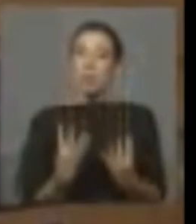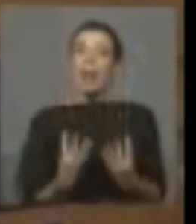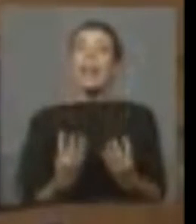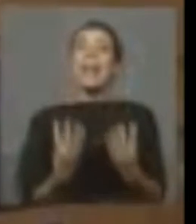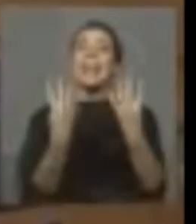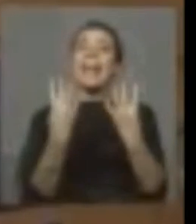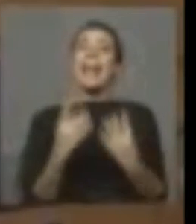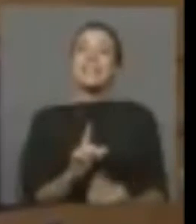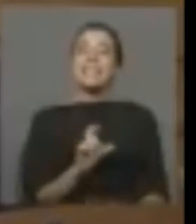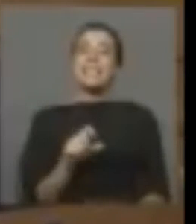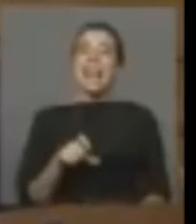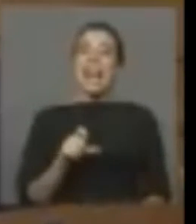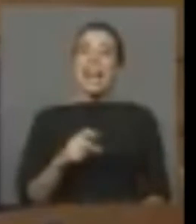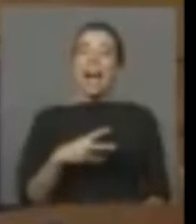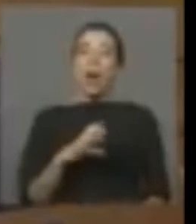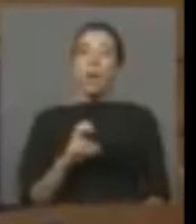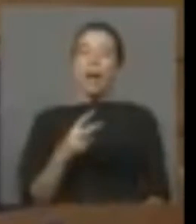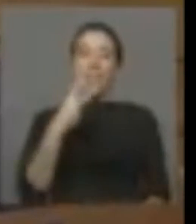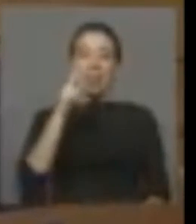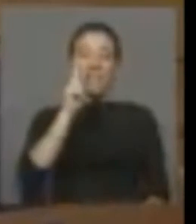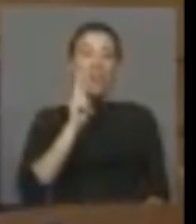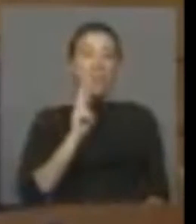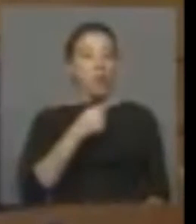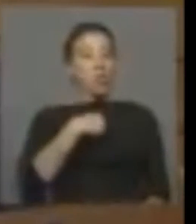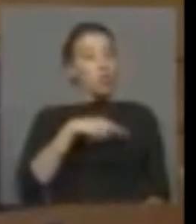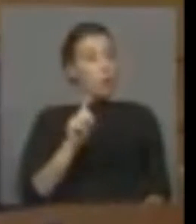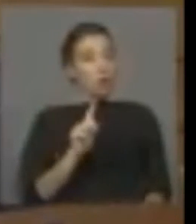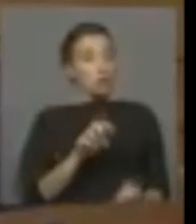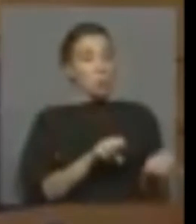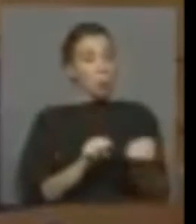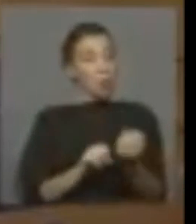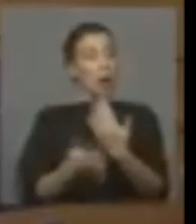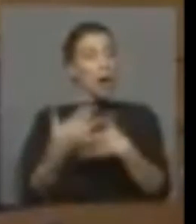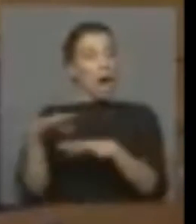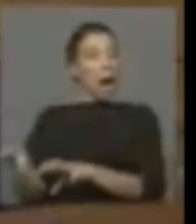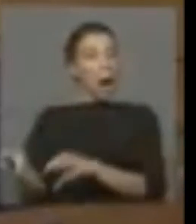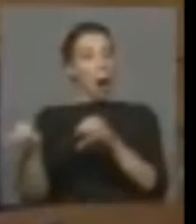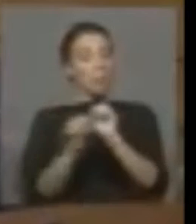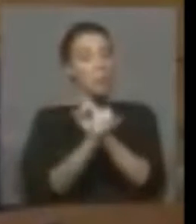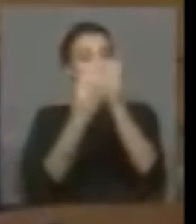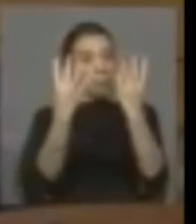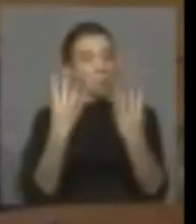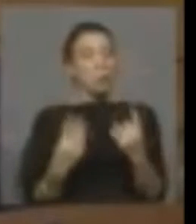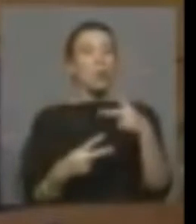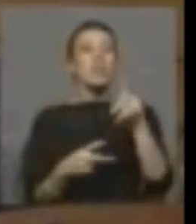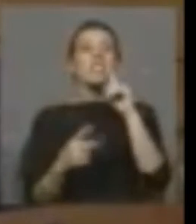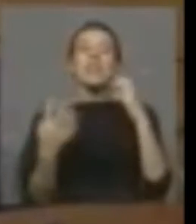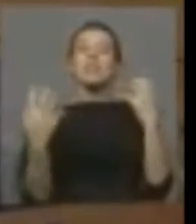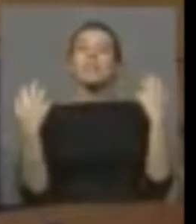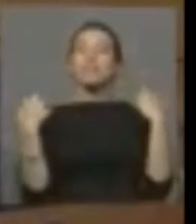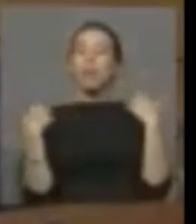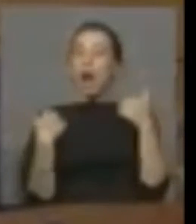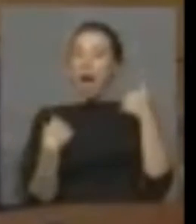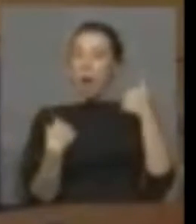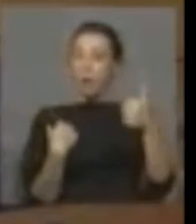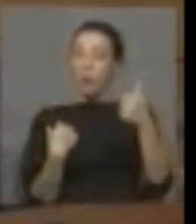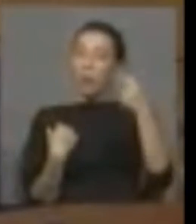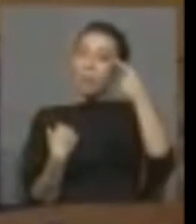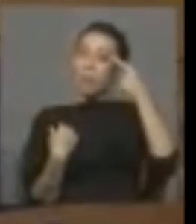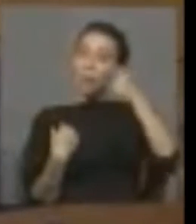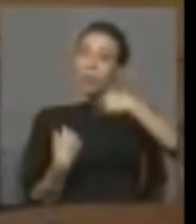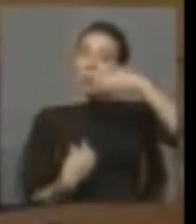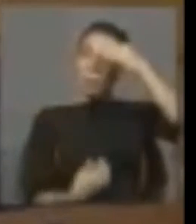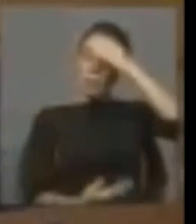Yancaue de Valdivia. Nadie se opone a la reubicación de recursos, porque eso es una tuición exclusiva de la autoridad. Sin embargo, nos